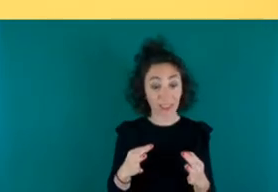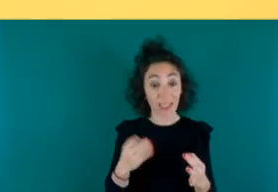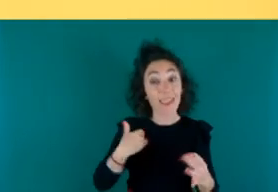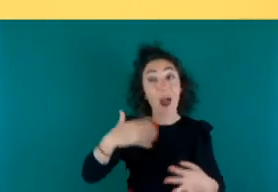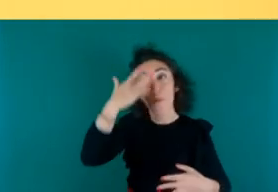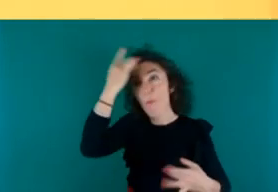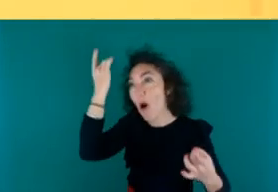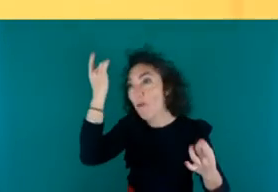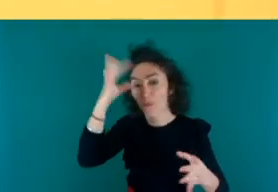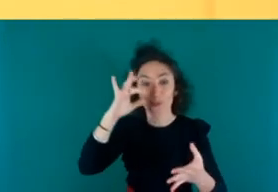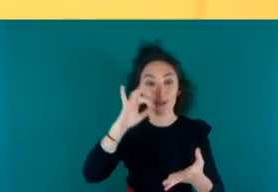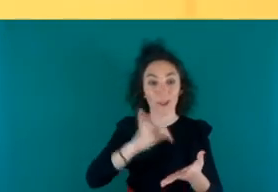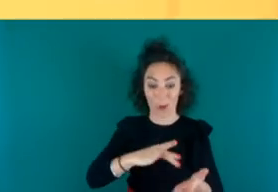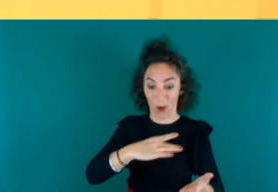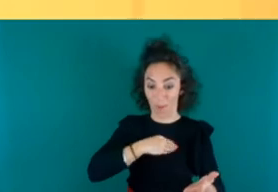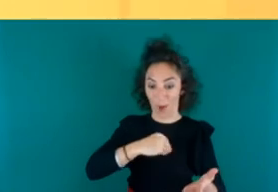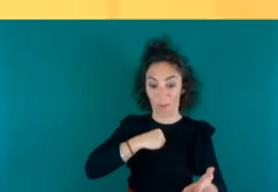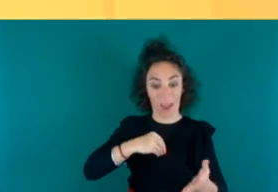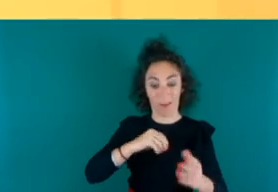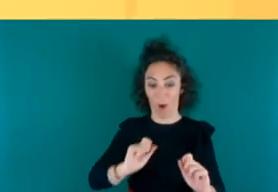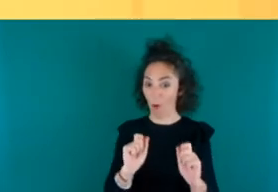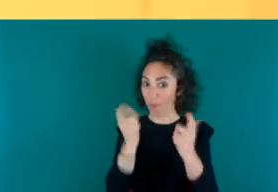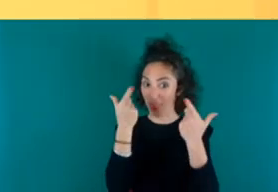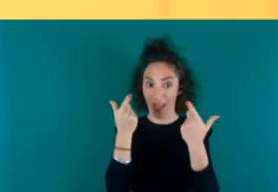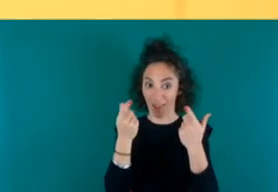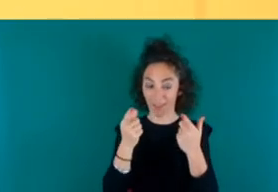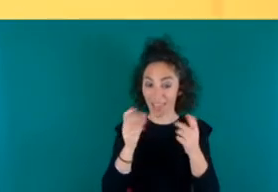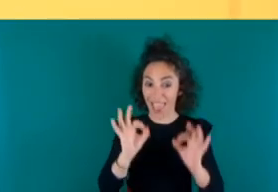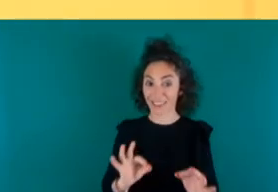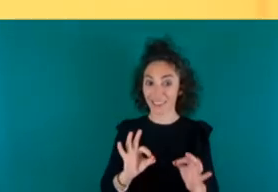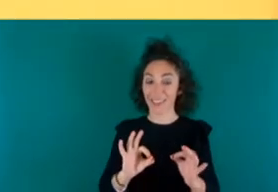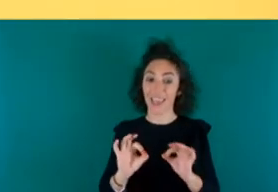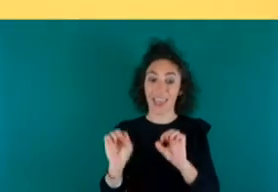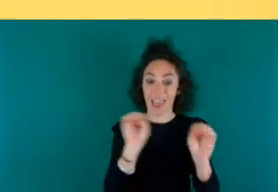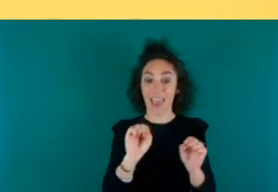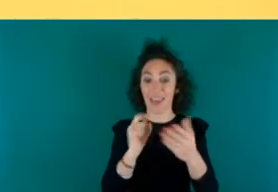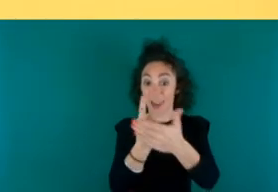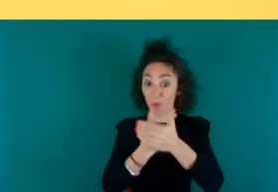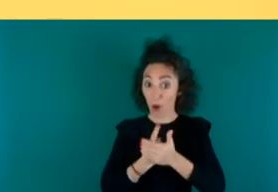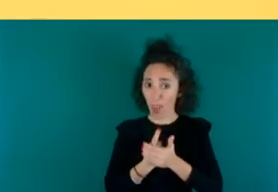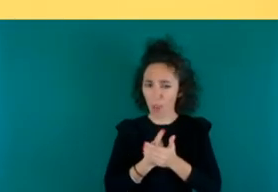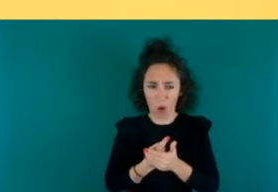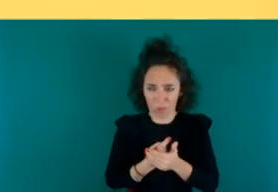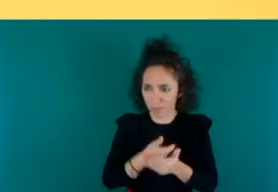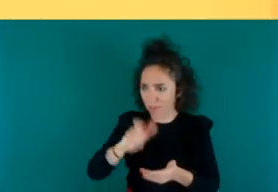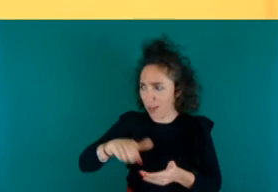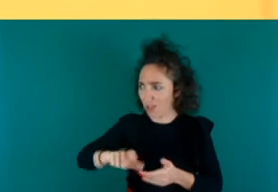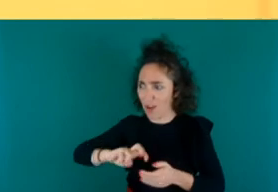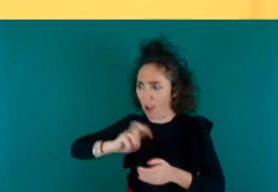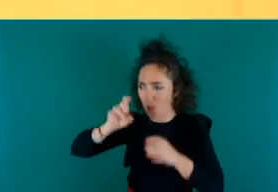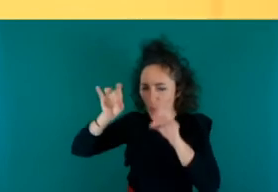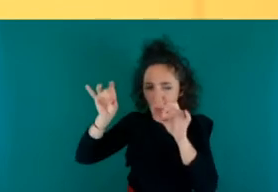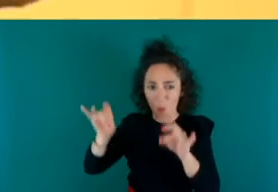obtienen su estatus de refugiado si evidentemente como cualquier otra persona en España